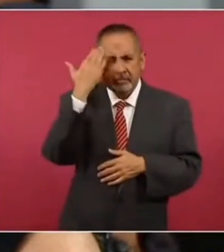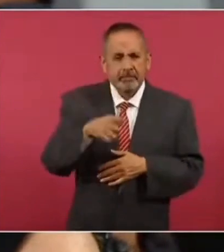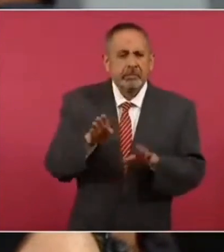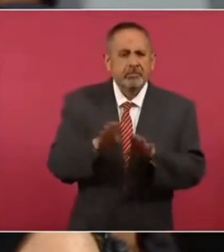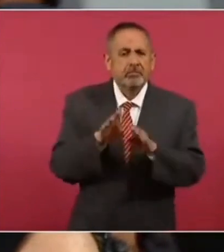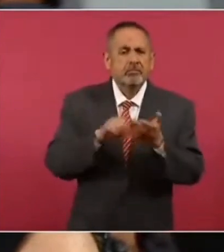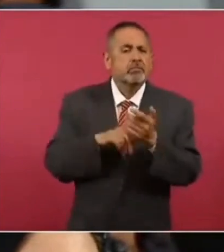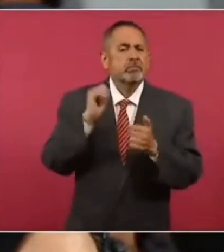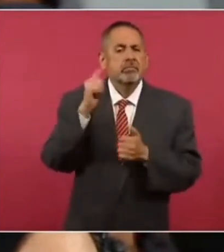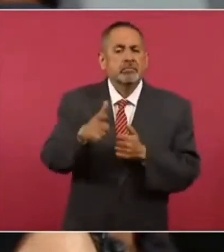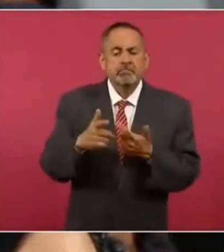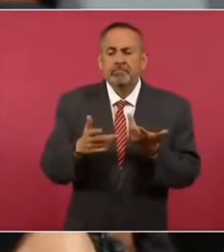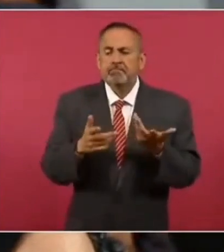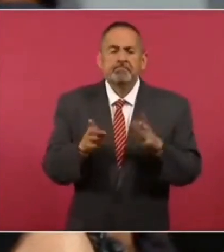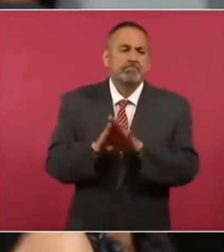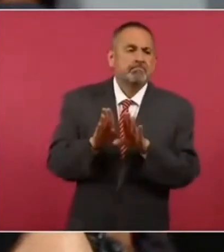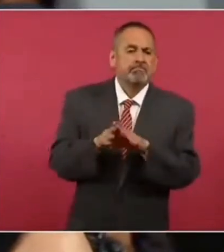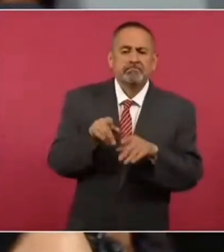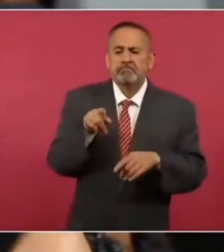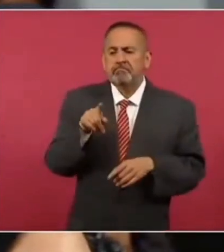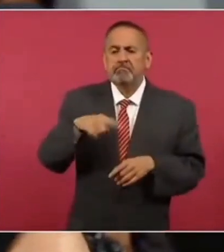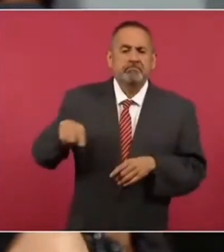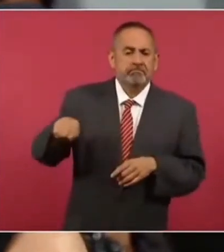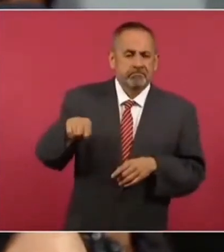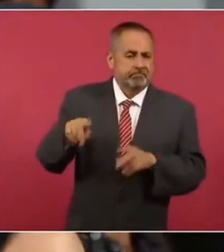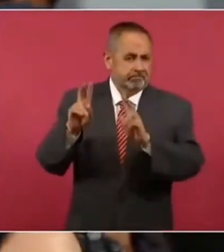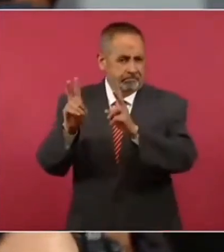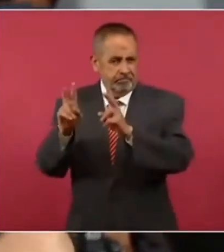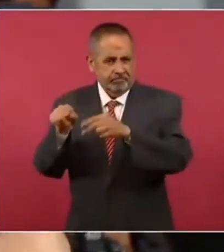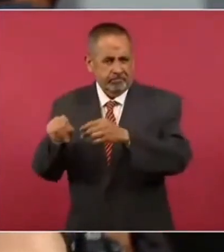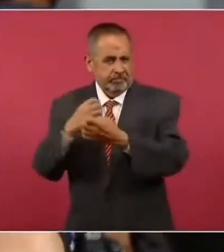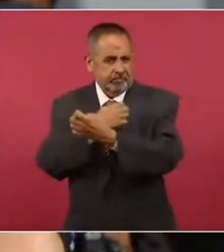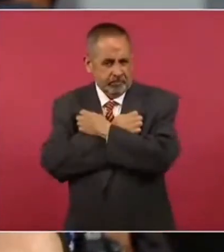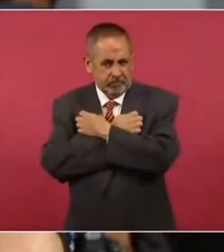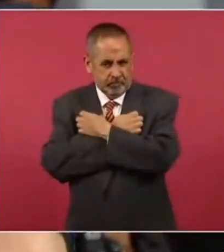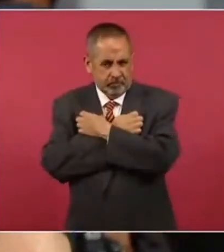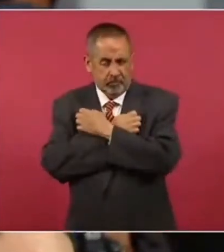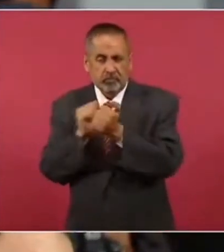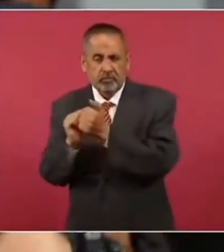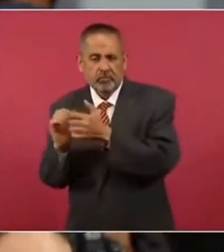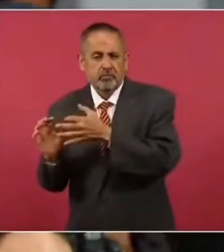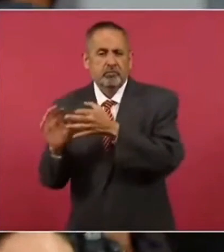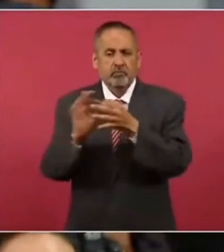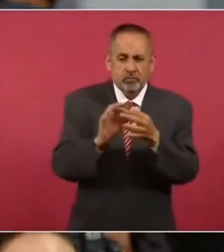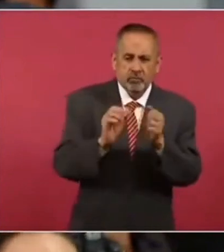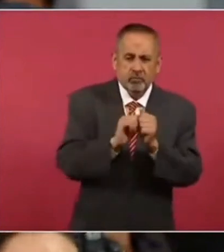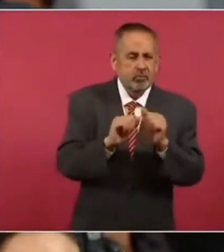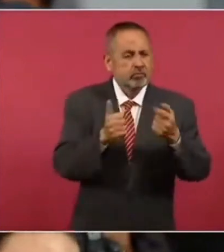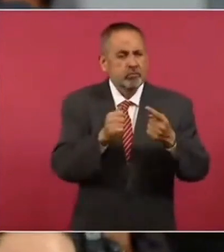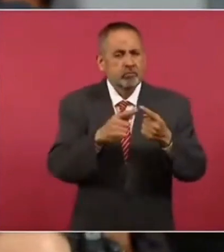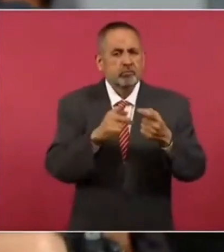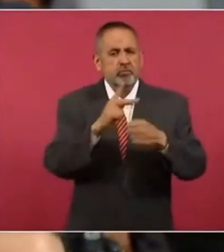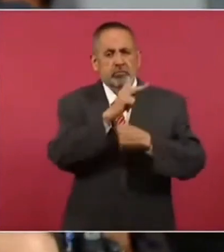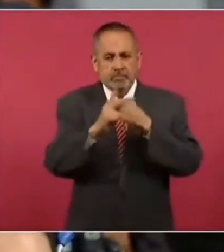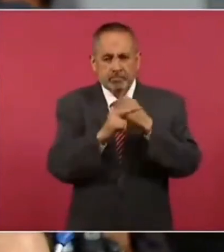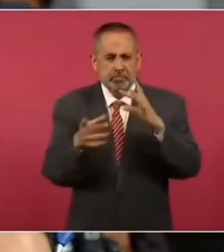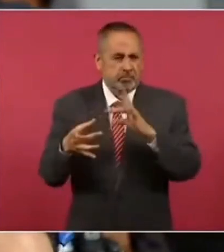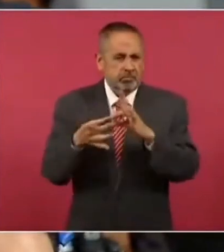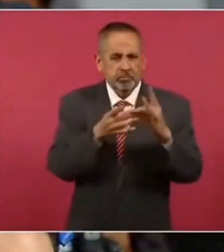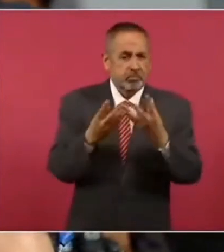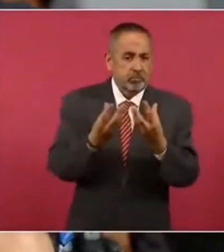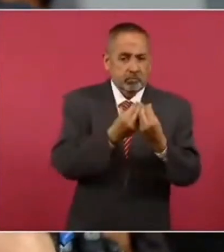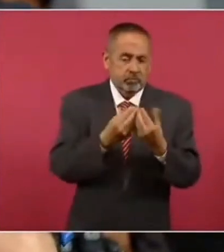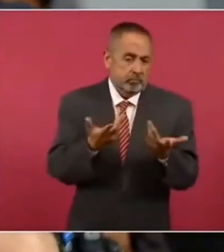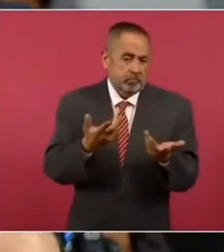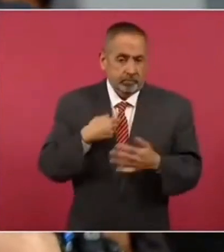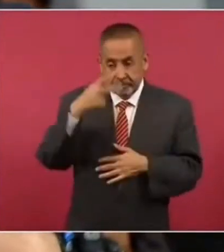si van a hacer algún tipo de relación en este tema de la educación, en el tema de las drogas con otras naciones en conjunto, porque